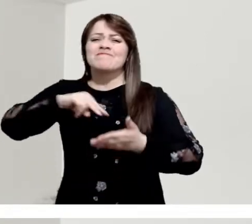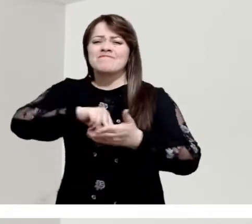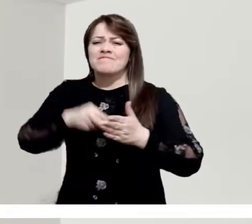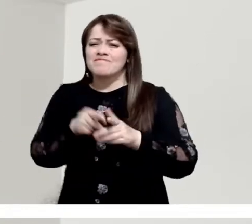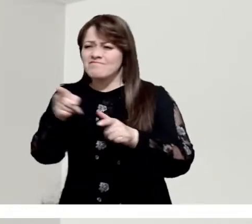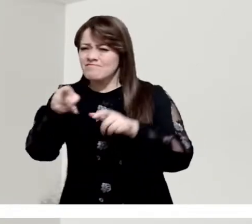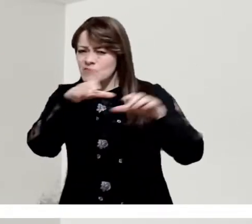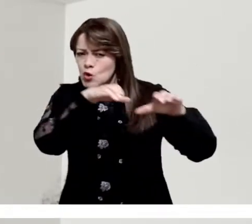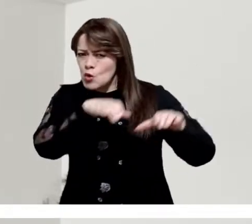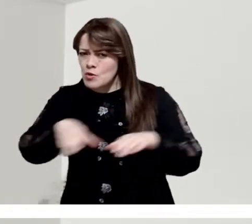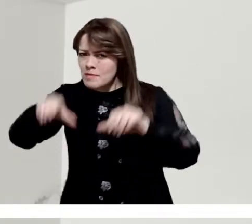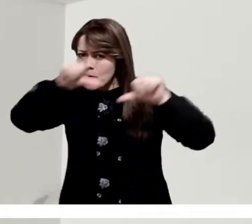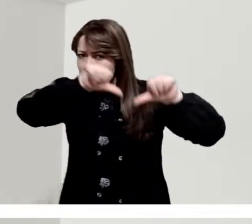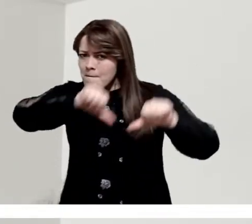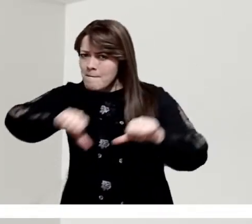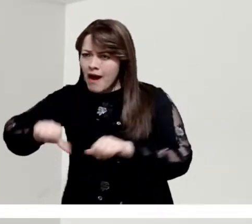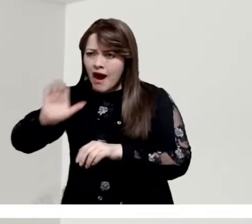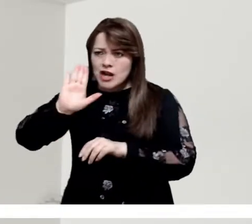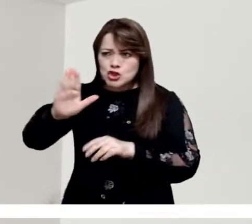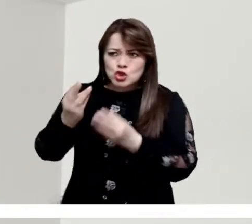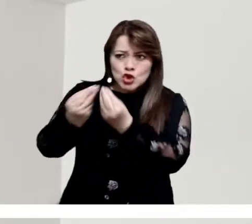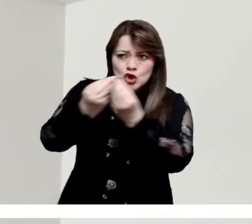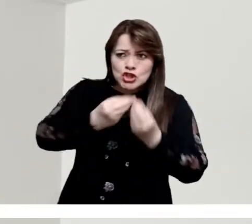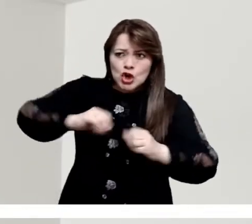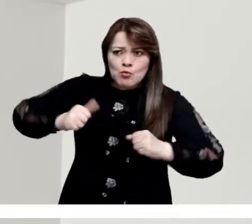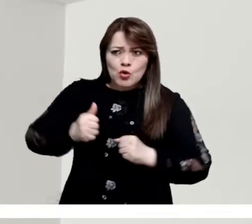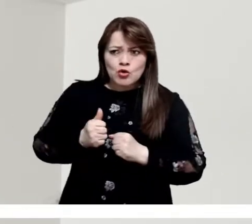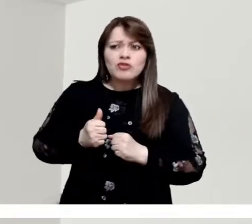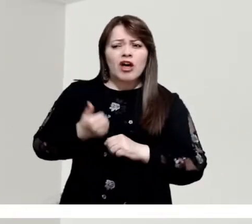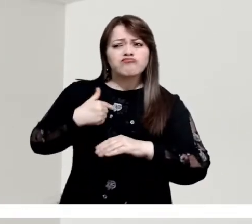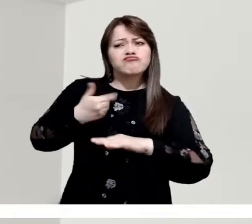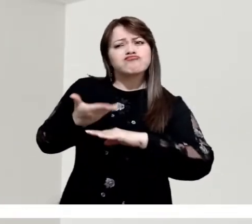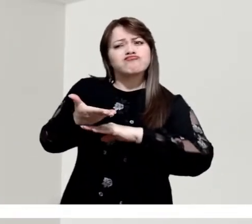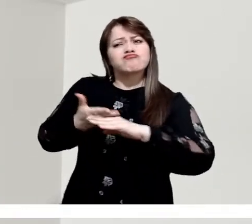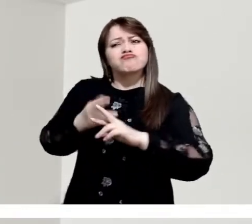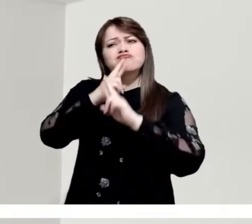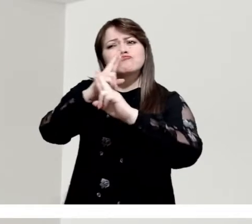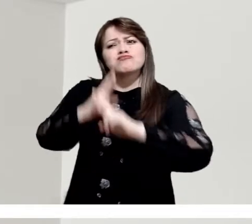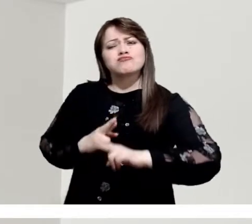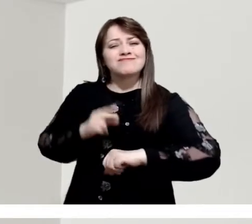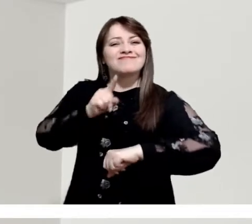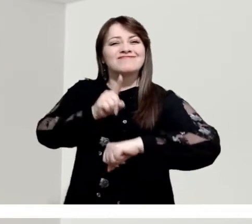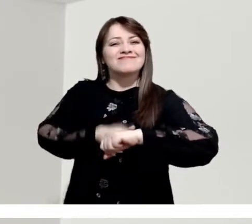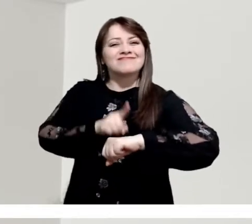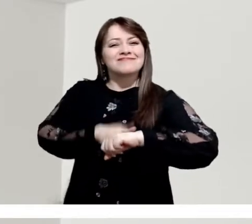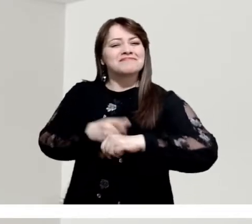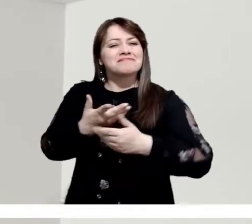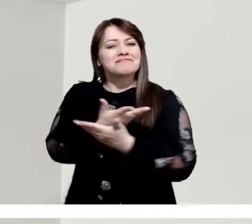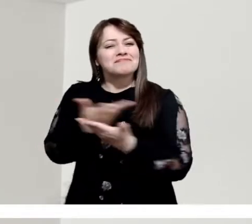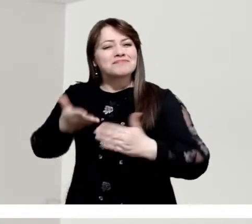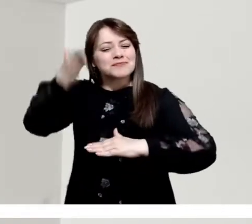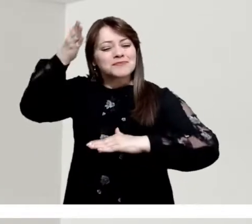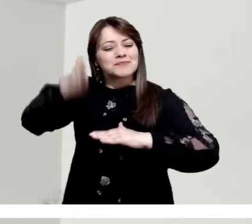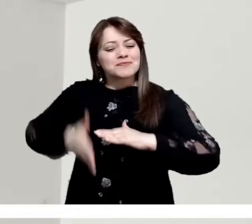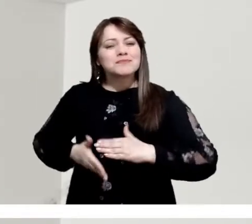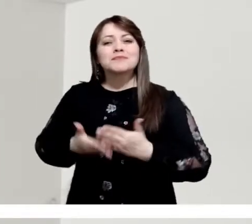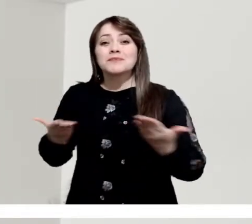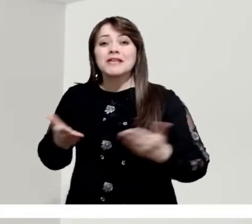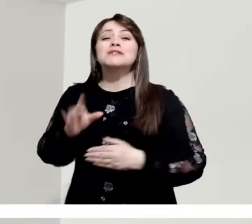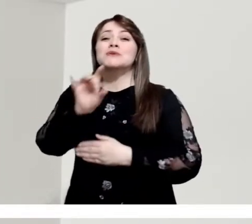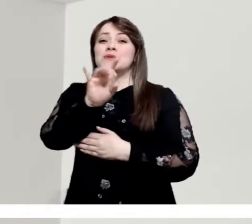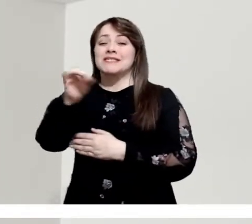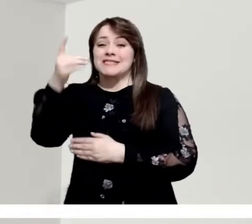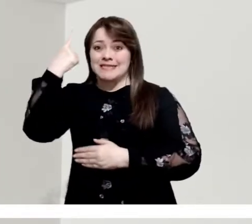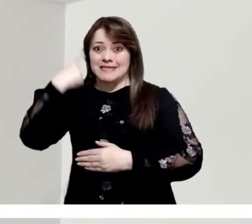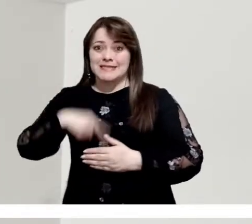sobre presuntas irregularidades cometidas por funcionarios del Consejo de Bogotá. La respuesta a estas comunicaciones no podrá exceder